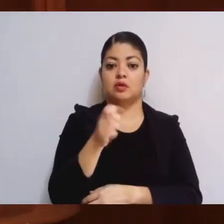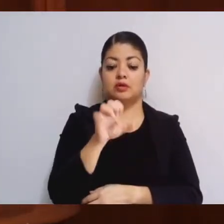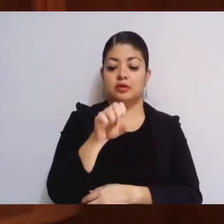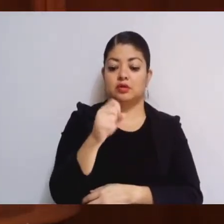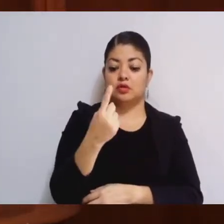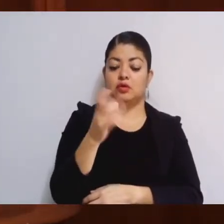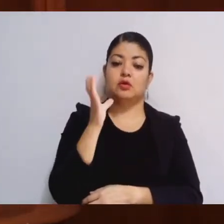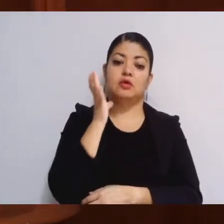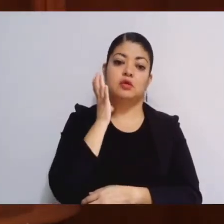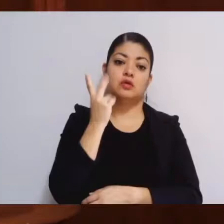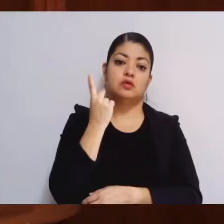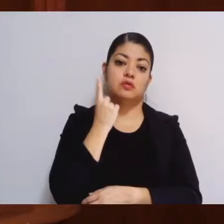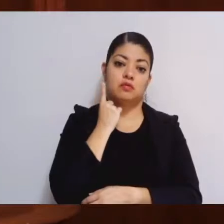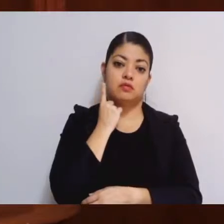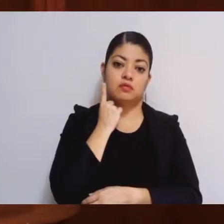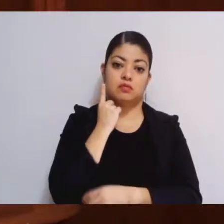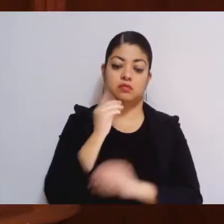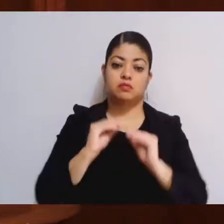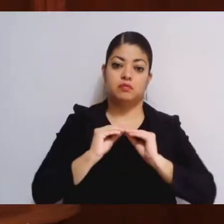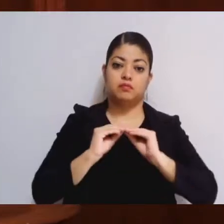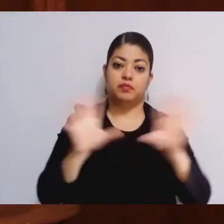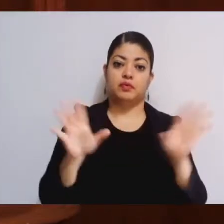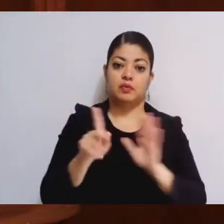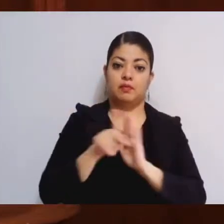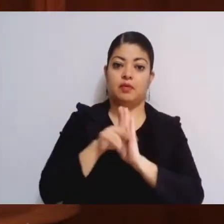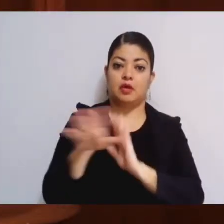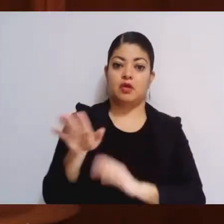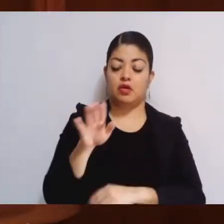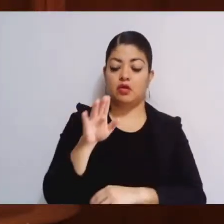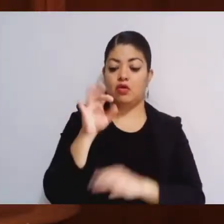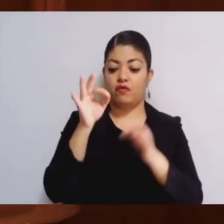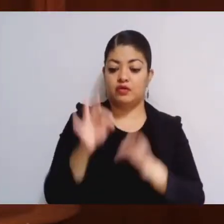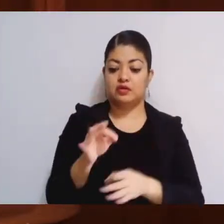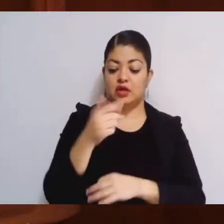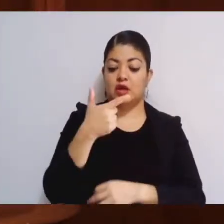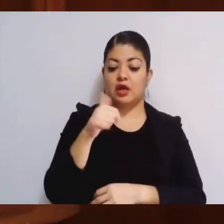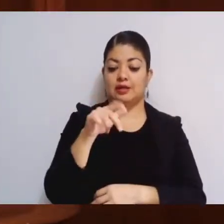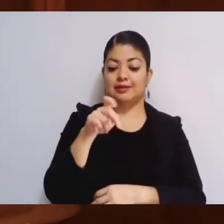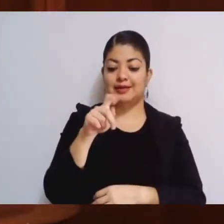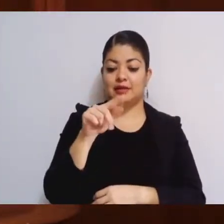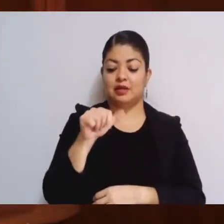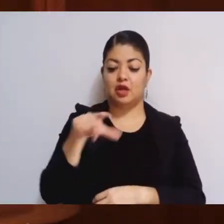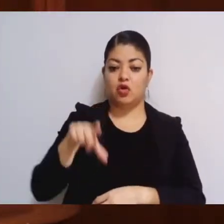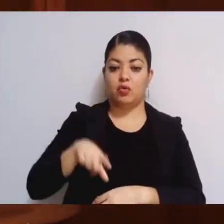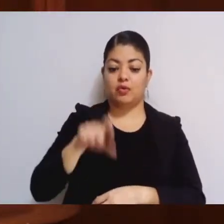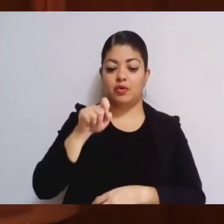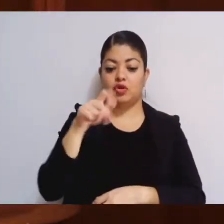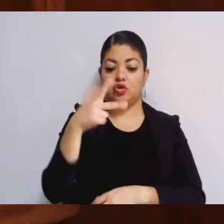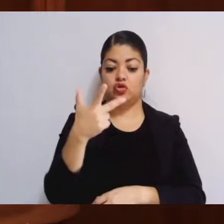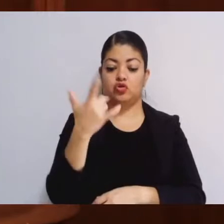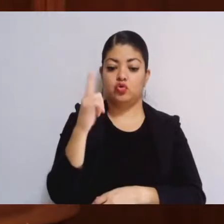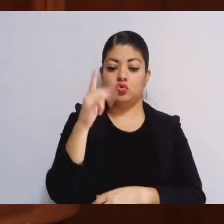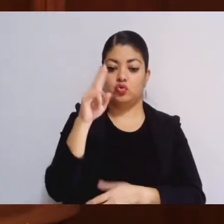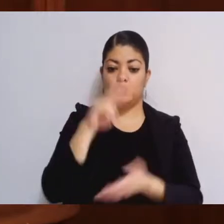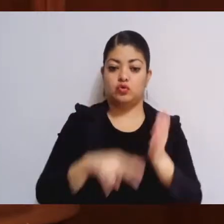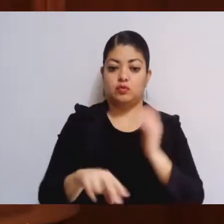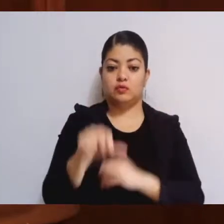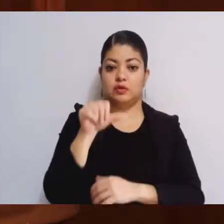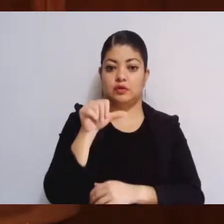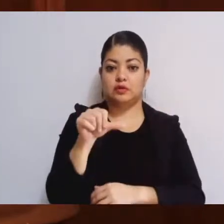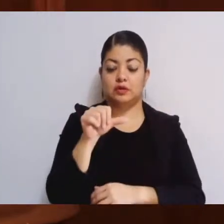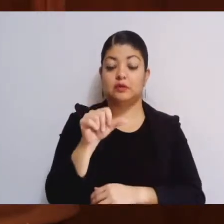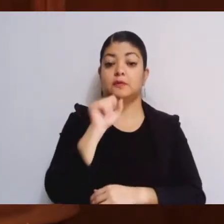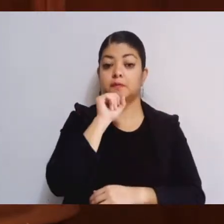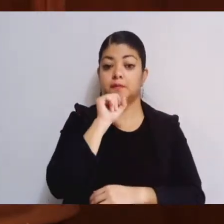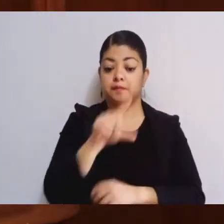legislatura publicado en el periódico oficial Gaceta de Gobierno el 28 de julio del 2016, así como